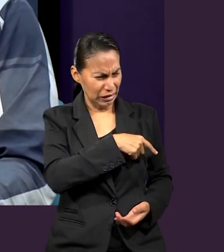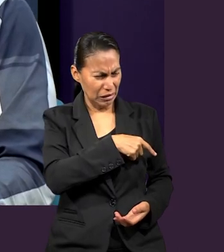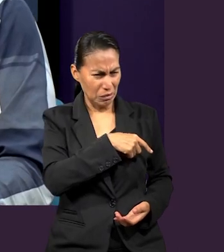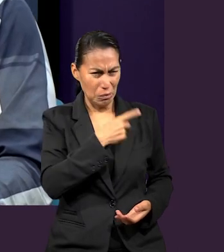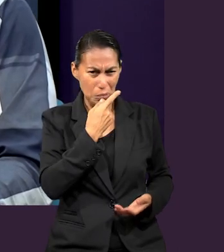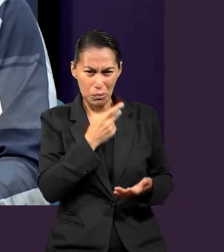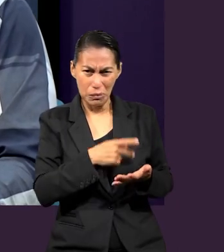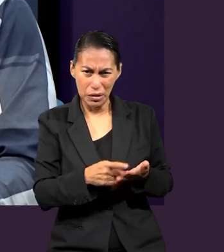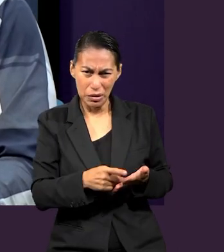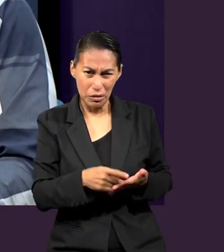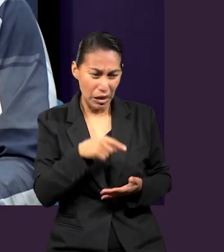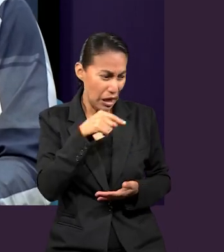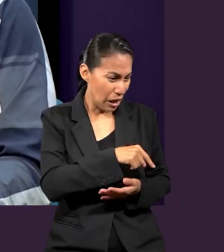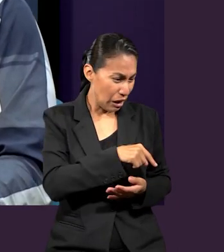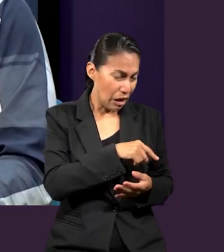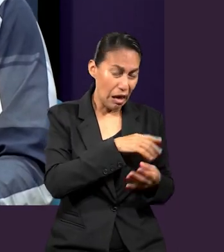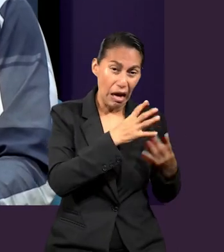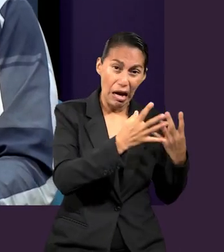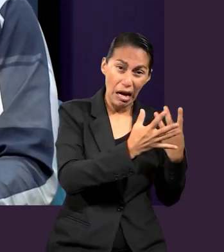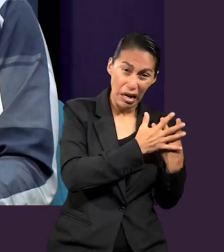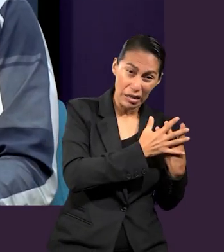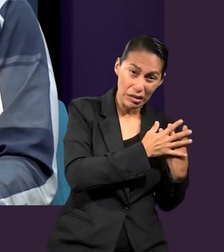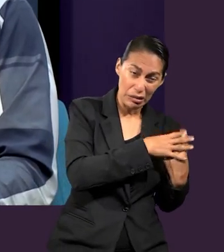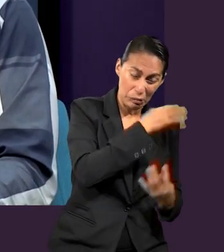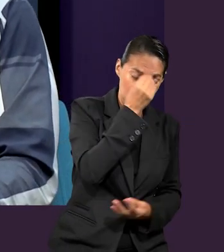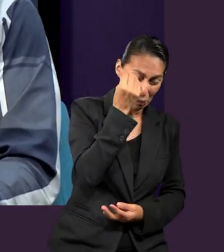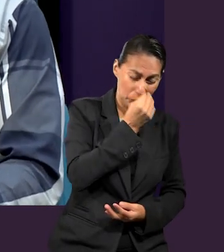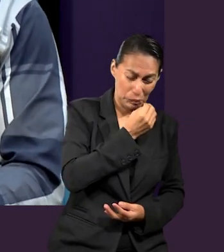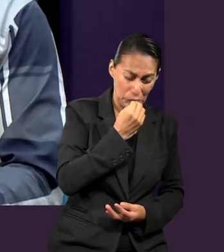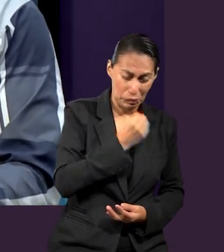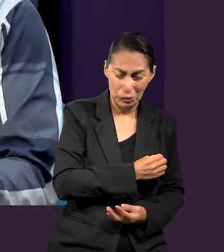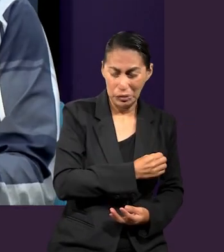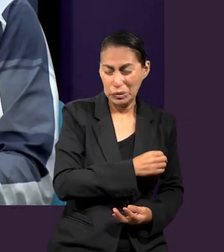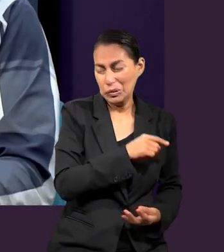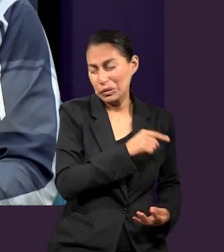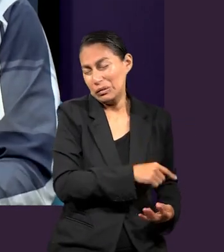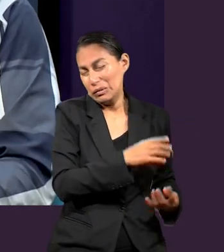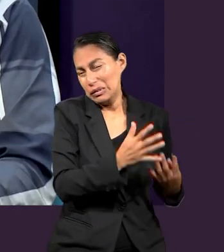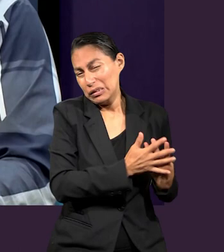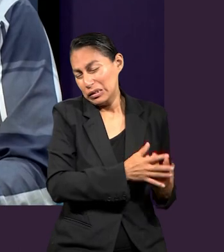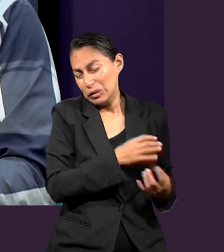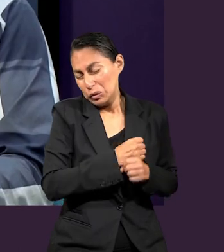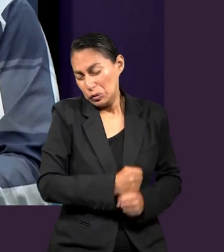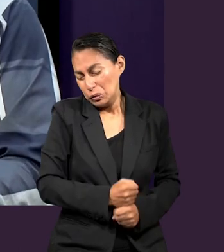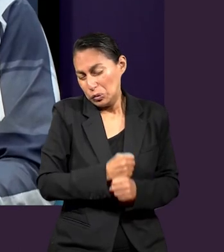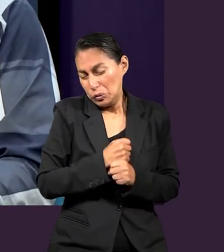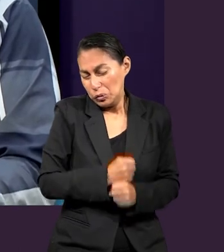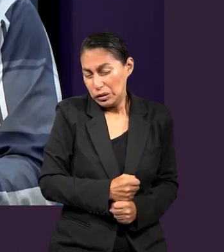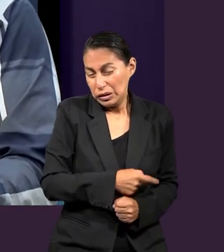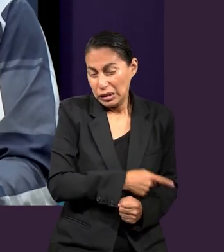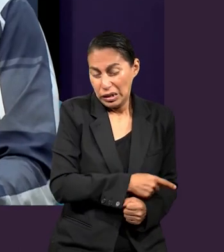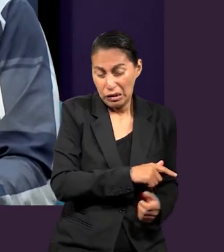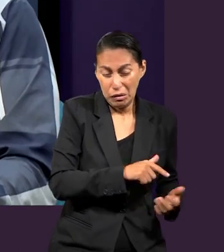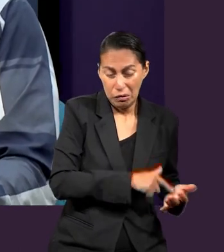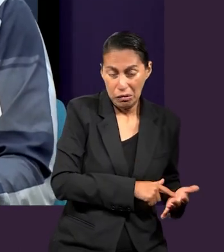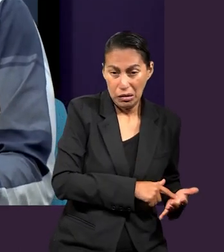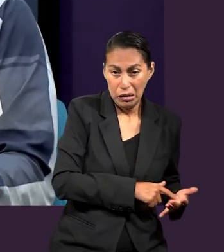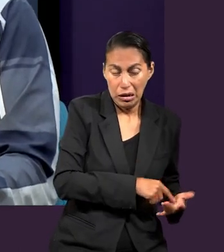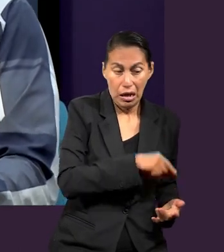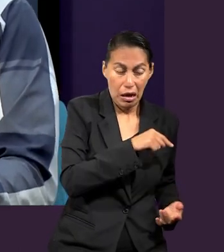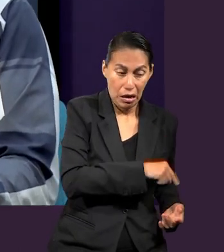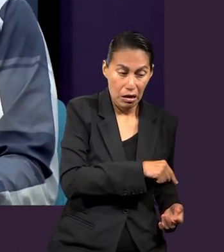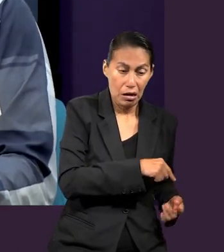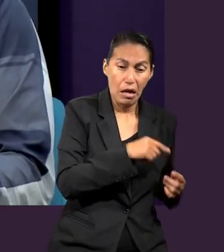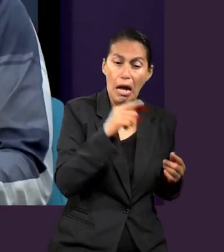condiciones que Pablo estaba, estar animando a los que estaban afuera, que supuestamente deberían hacer lo